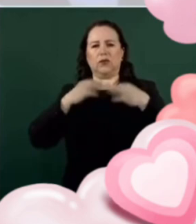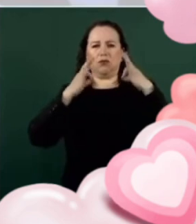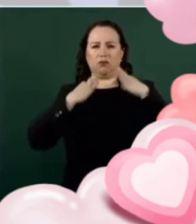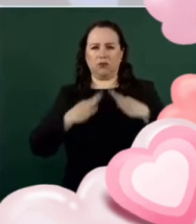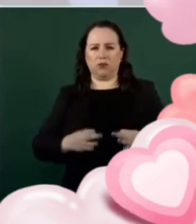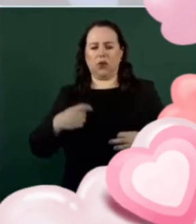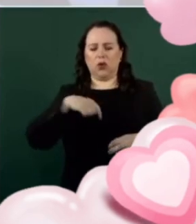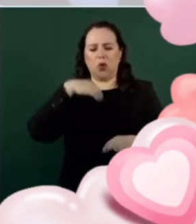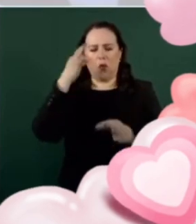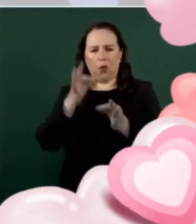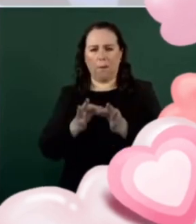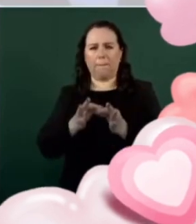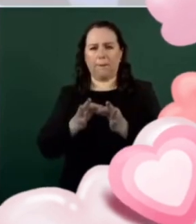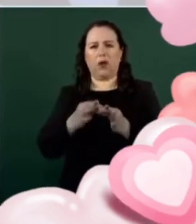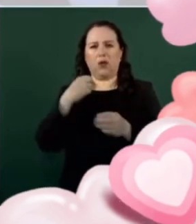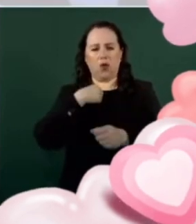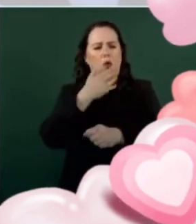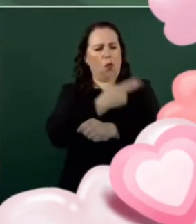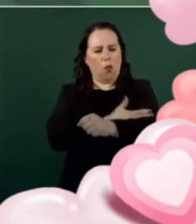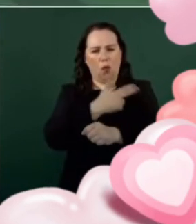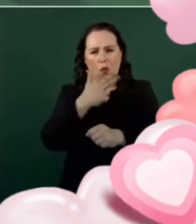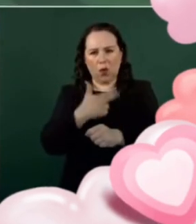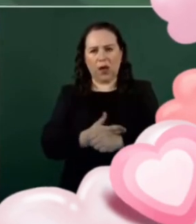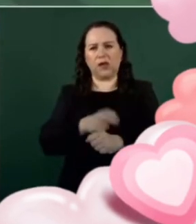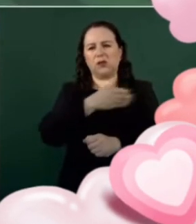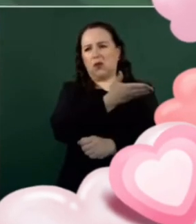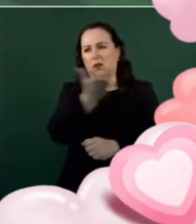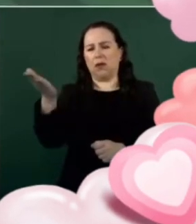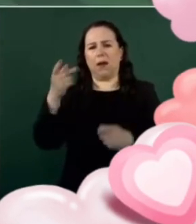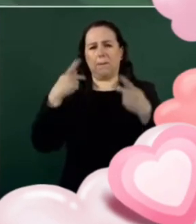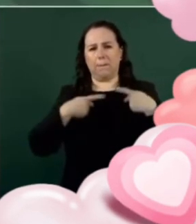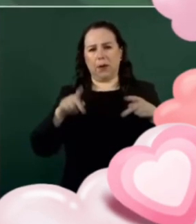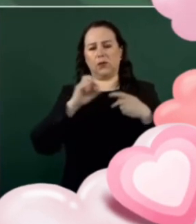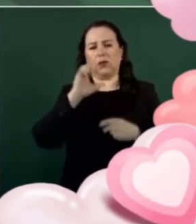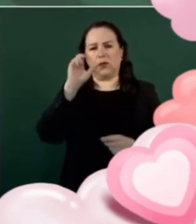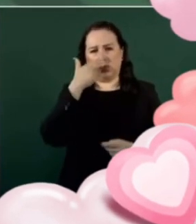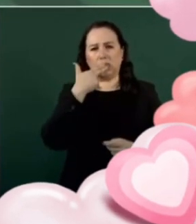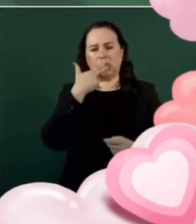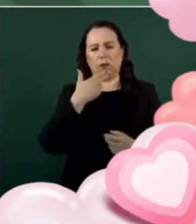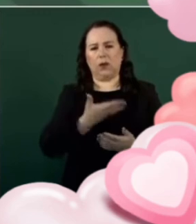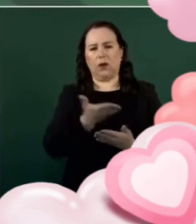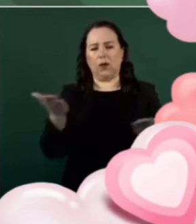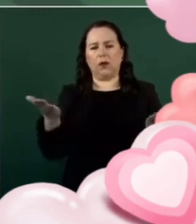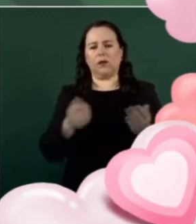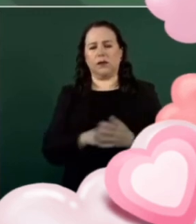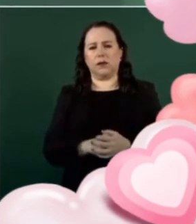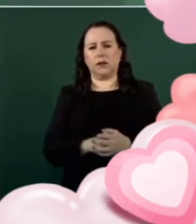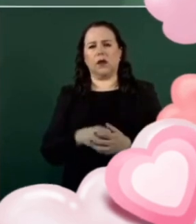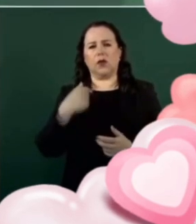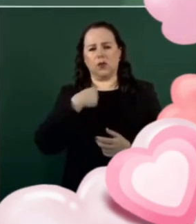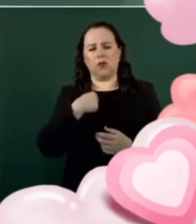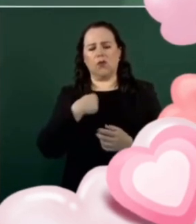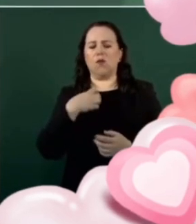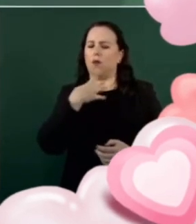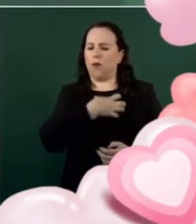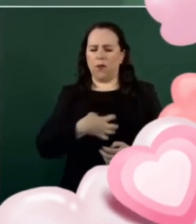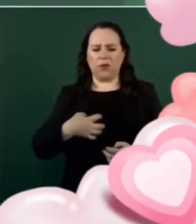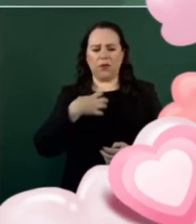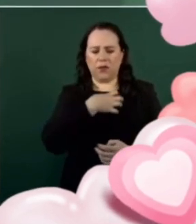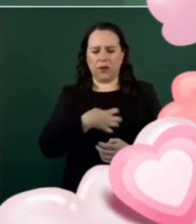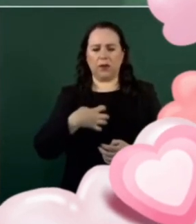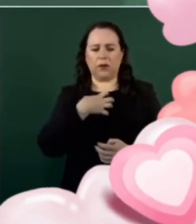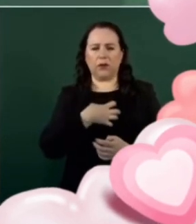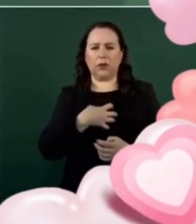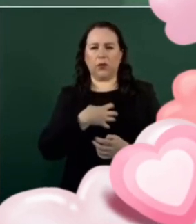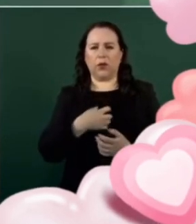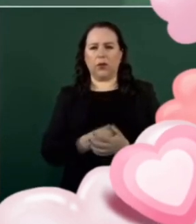haber honrado la palabra empeñada a los chihuahuenses, a las y los chihuahuenses. Y por supuesto, estoy contento de haber